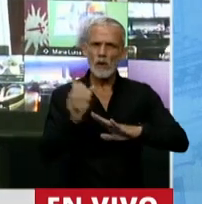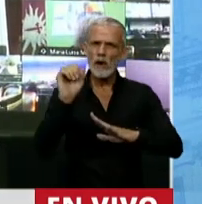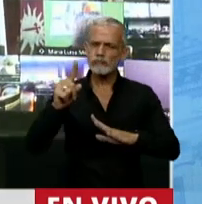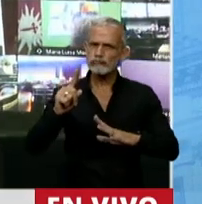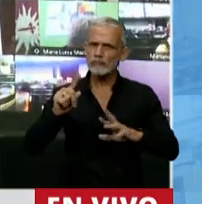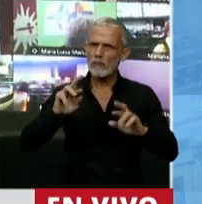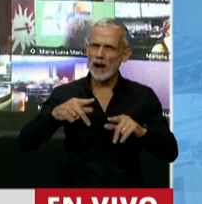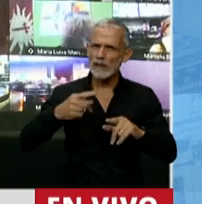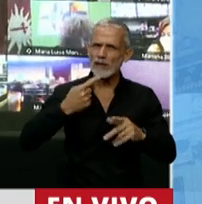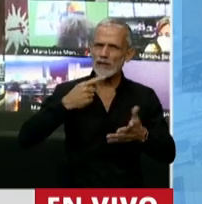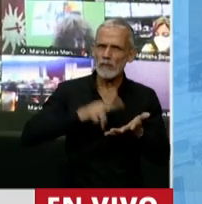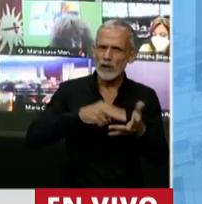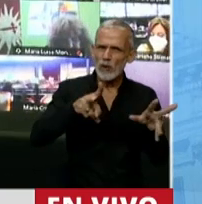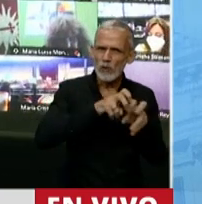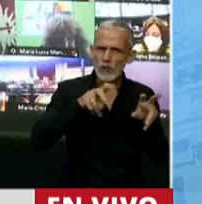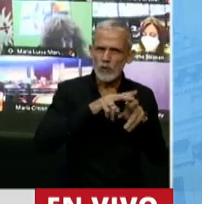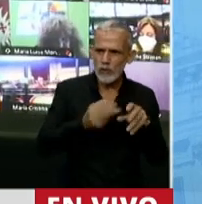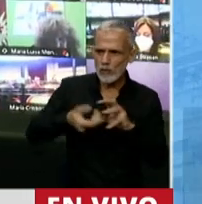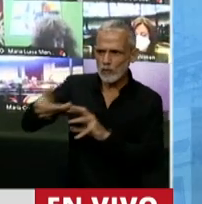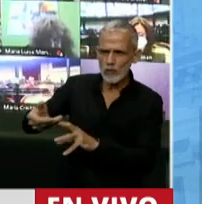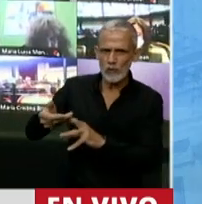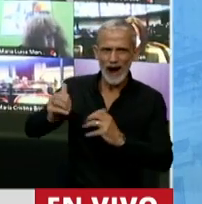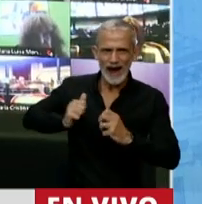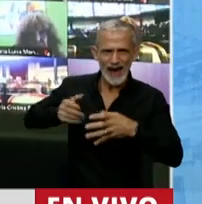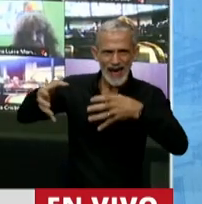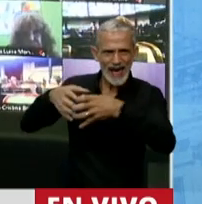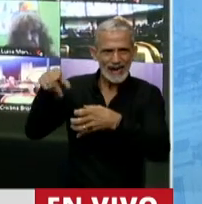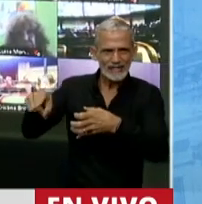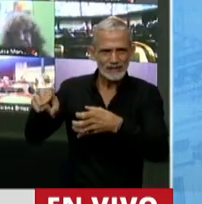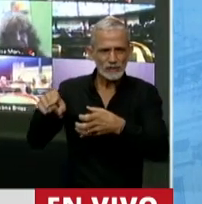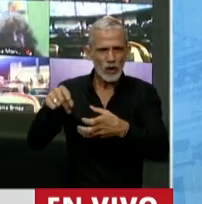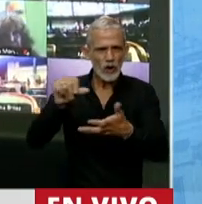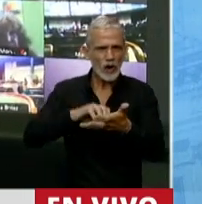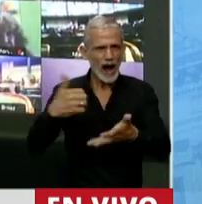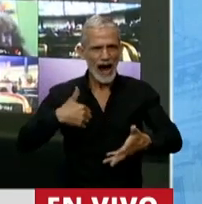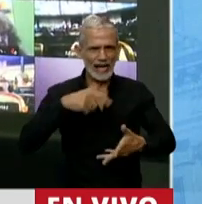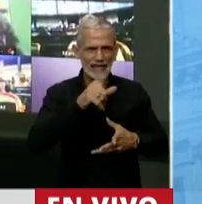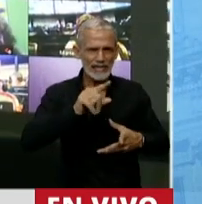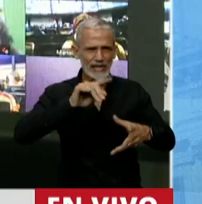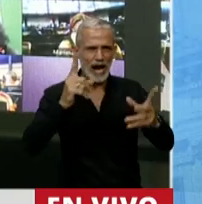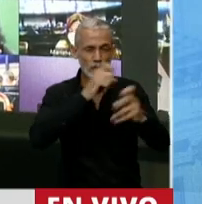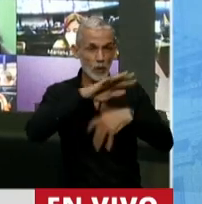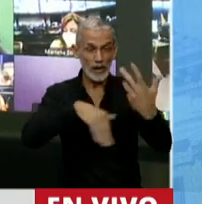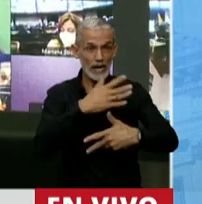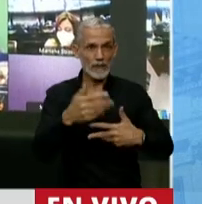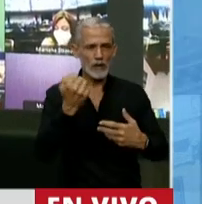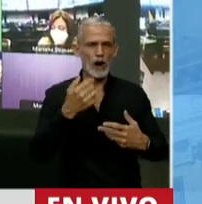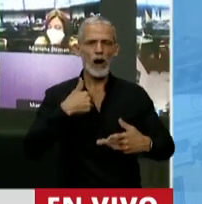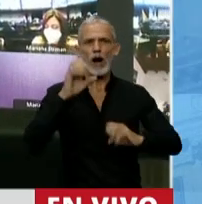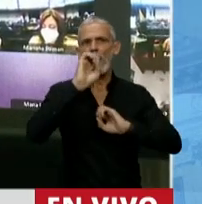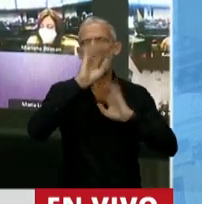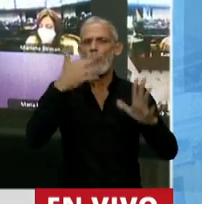que apeló para financiar un ejército en un país en crisis, me quedó con absoluta claridad